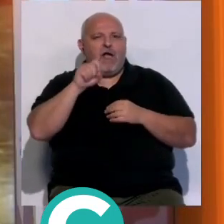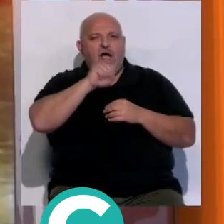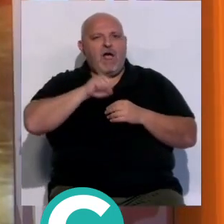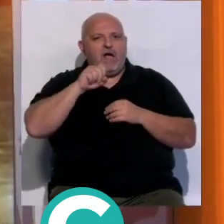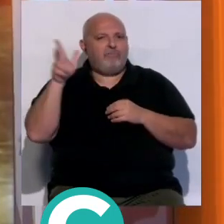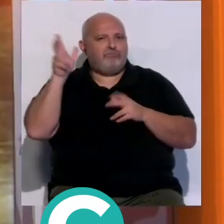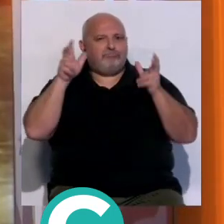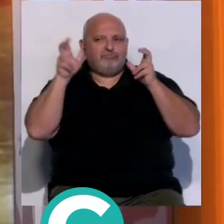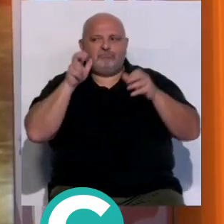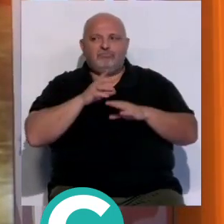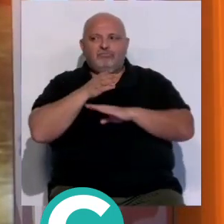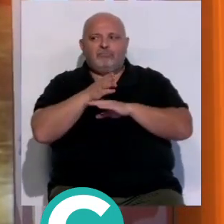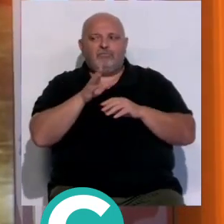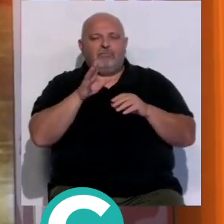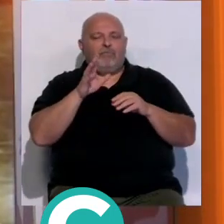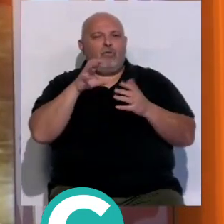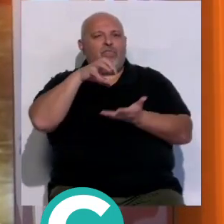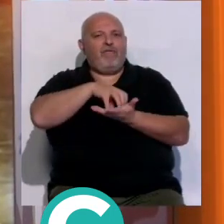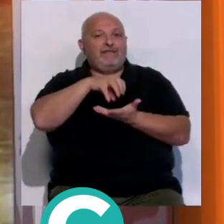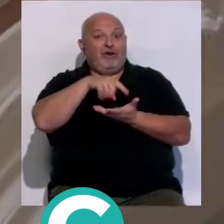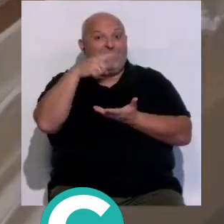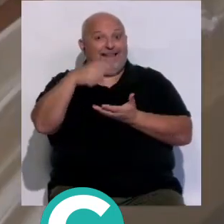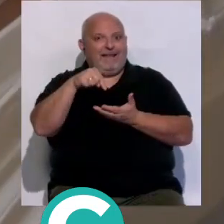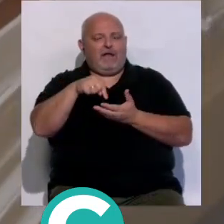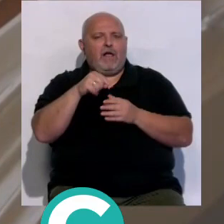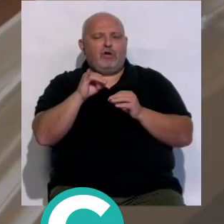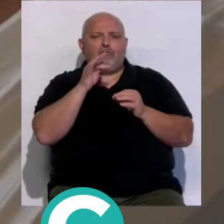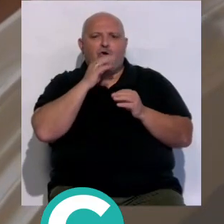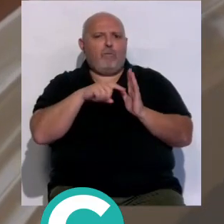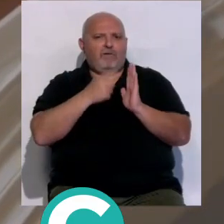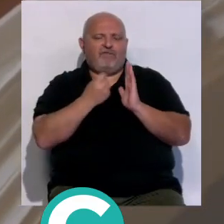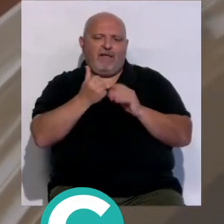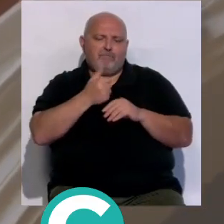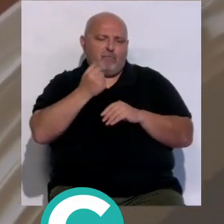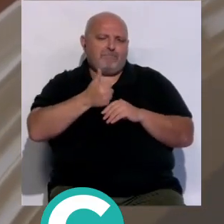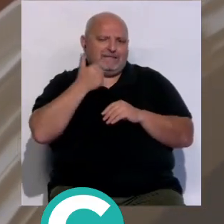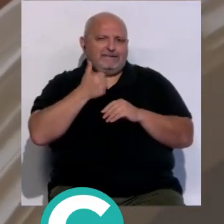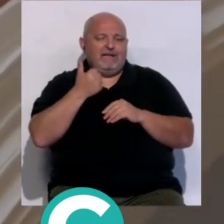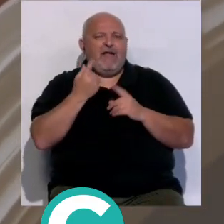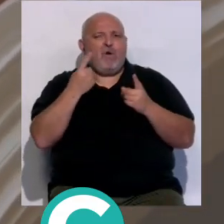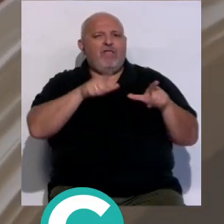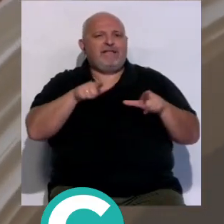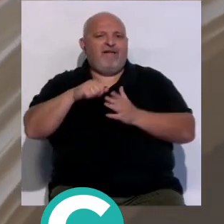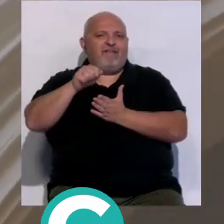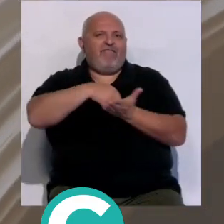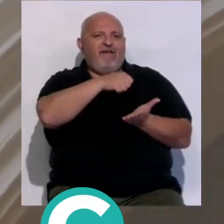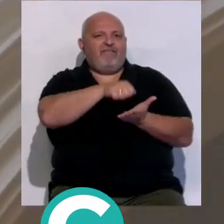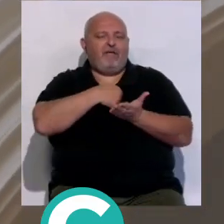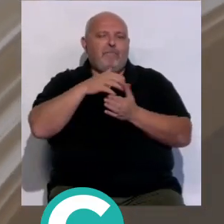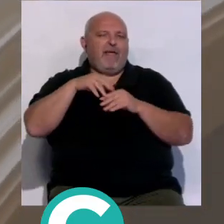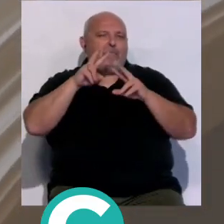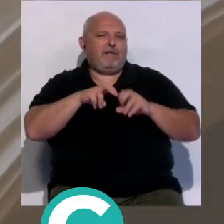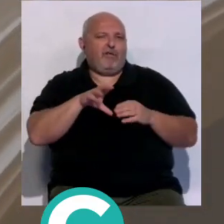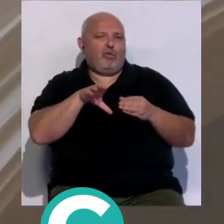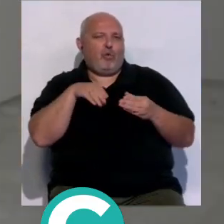que salen al encuentro de los visitantes en un centro de interpretación aún incompleto porque hay salas vacías destinadas a la investigación